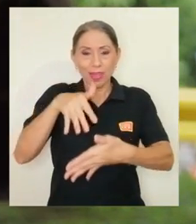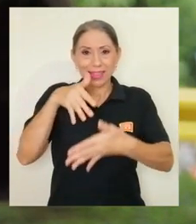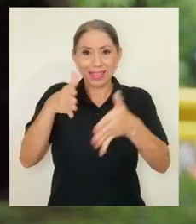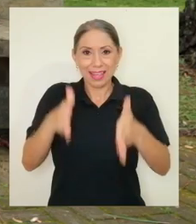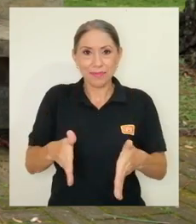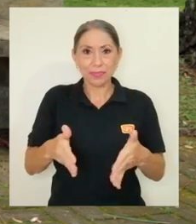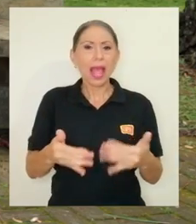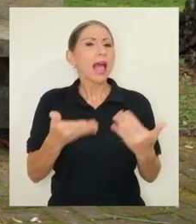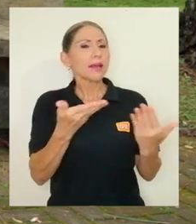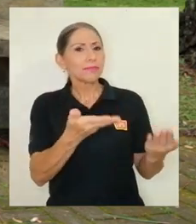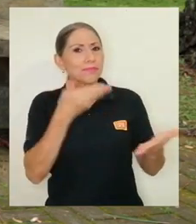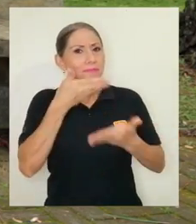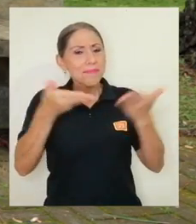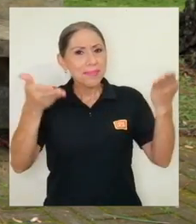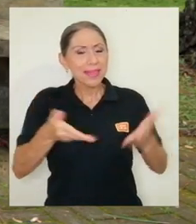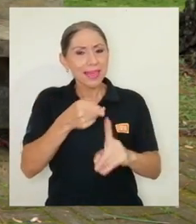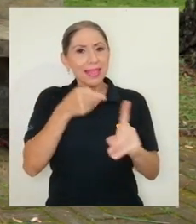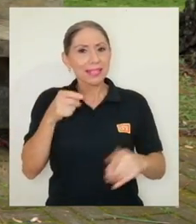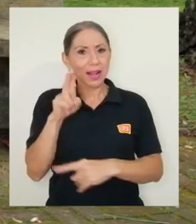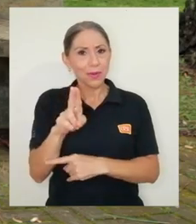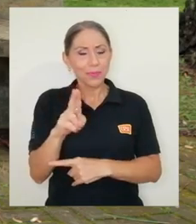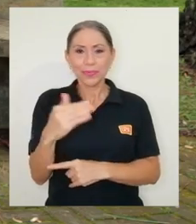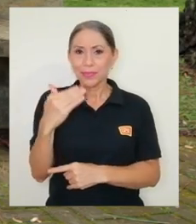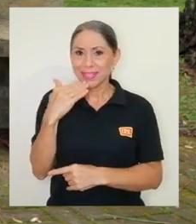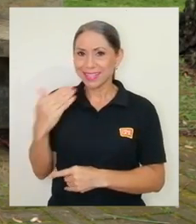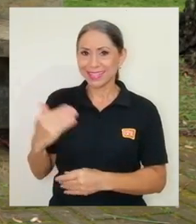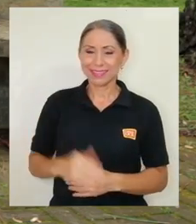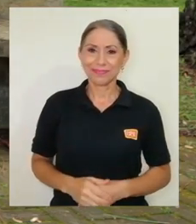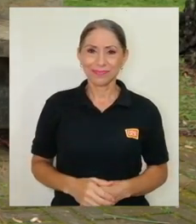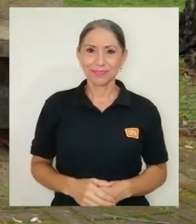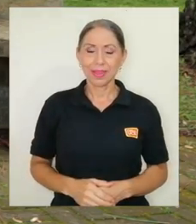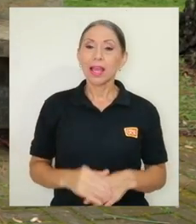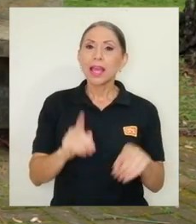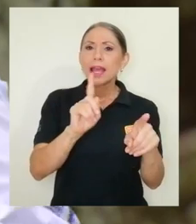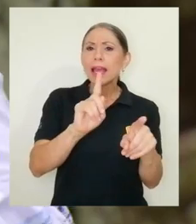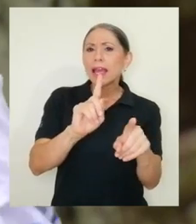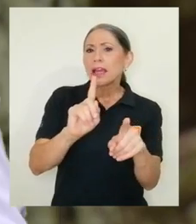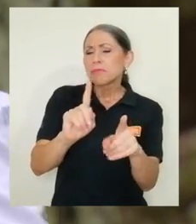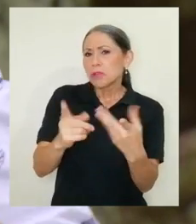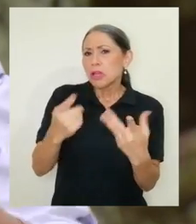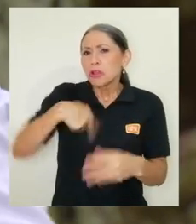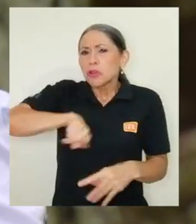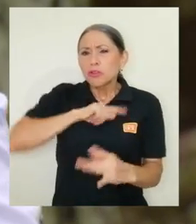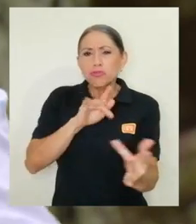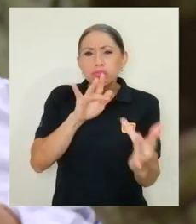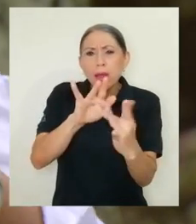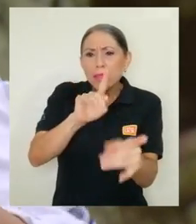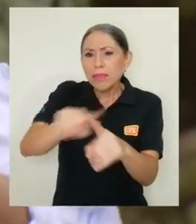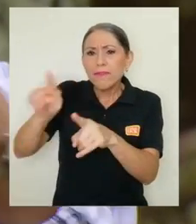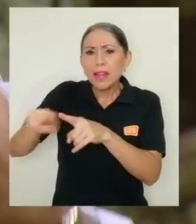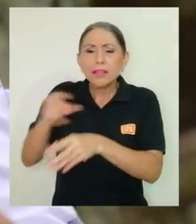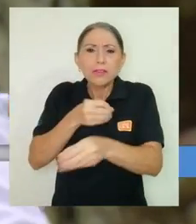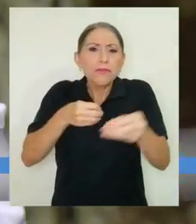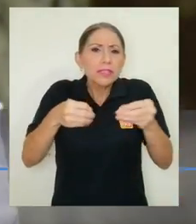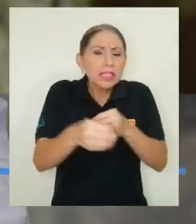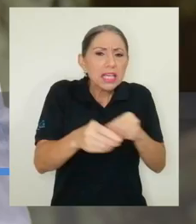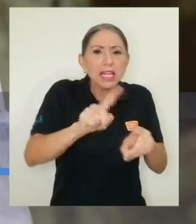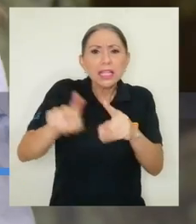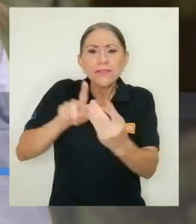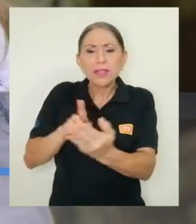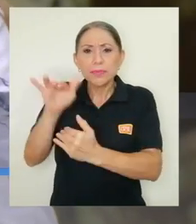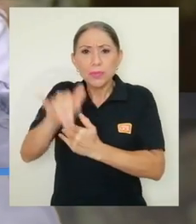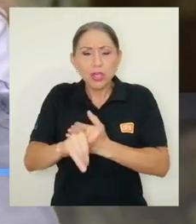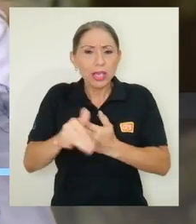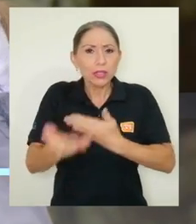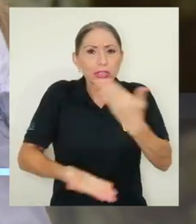conversando en estas entrevistas, Laura, bienvenida desde la U. Muchas gracias. Con diferentes instancias, oficinas, proyectos, servicios que